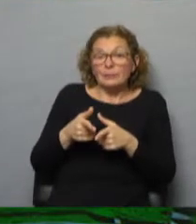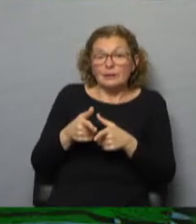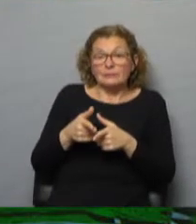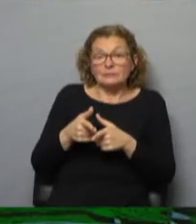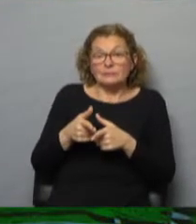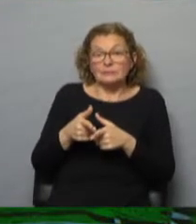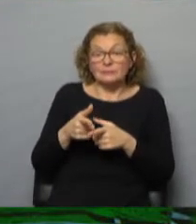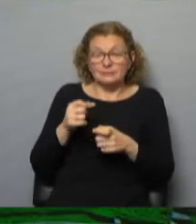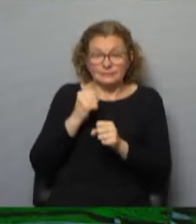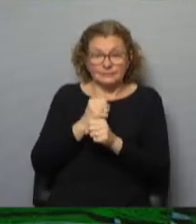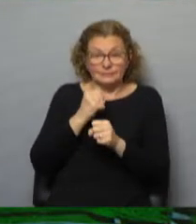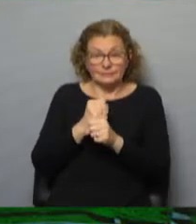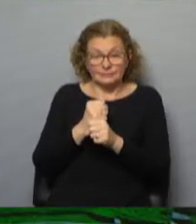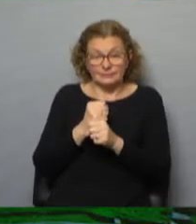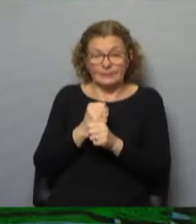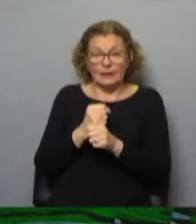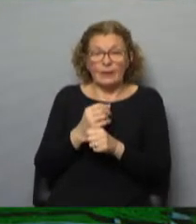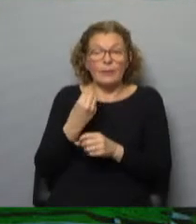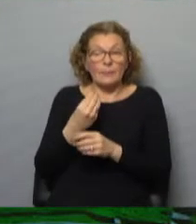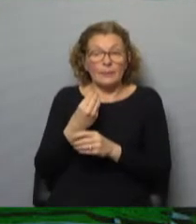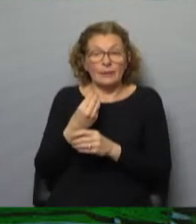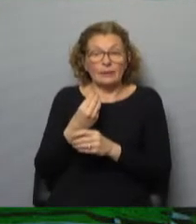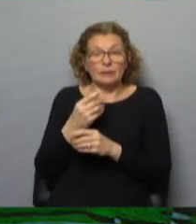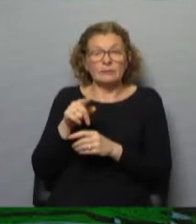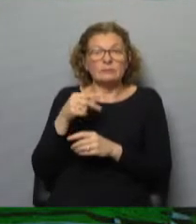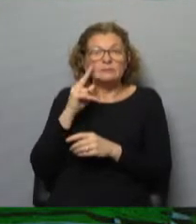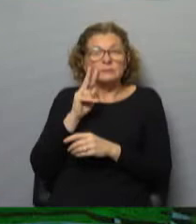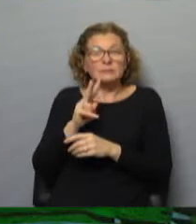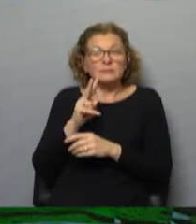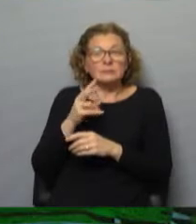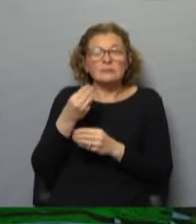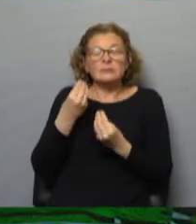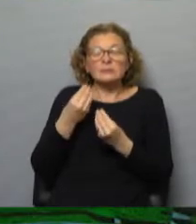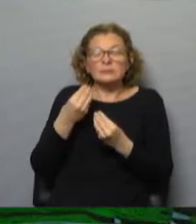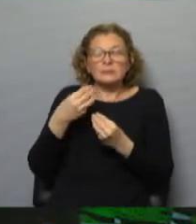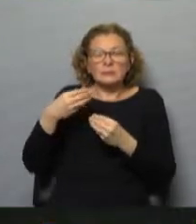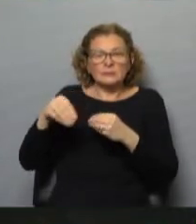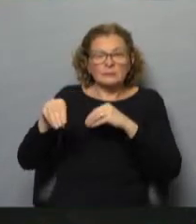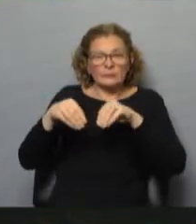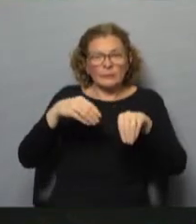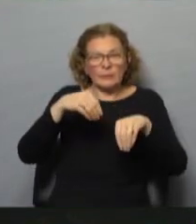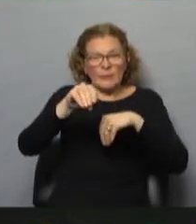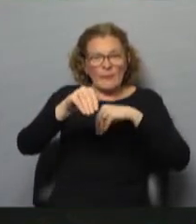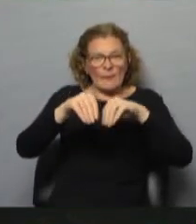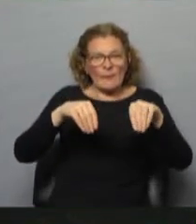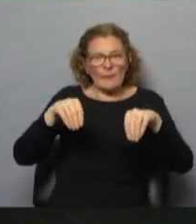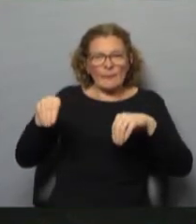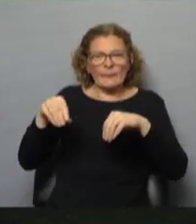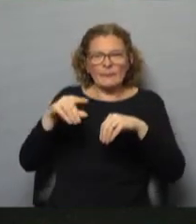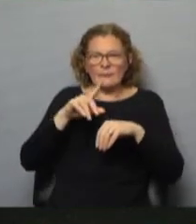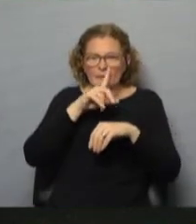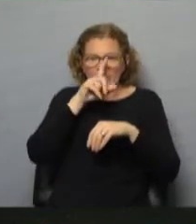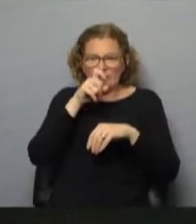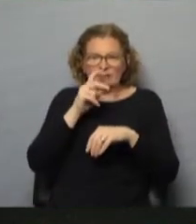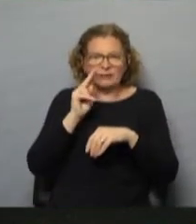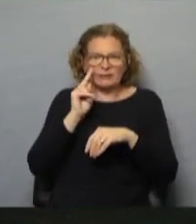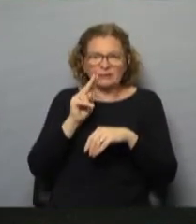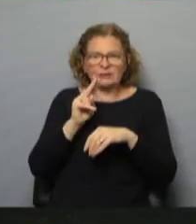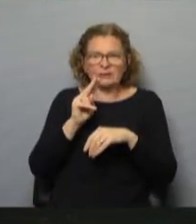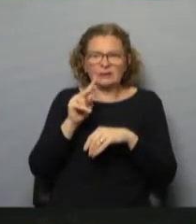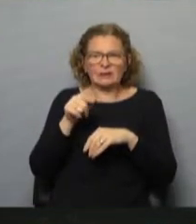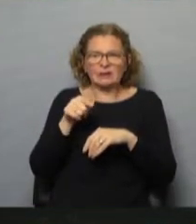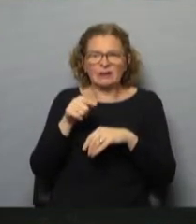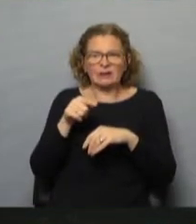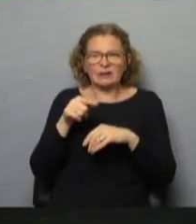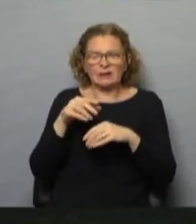la gestión de los residuos qué es lo que va a suceder. Ahora vamos a ver cuál es la distribución de estos contenedores en Montevideo. Estamos viendo aquí